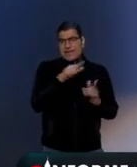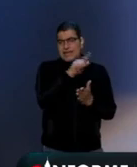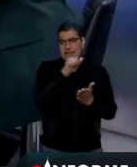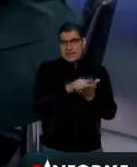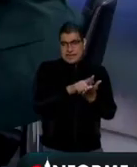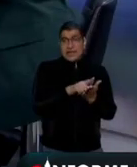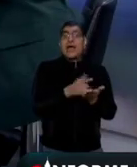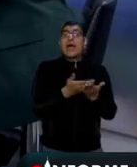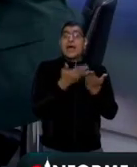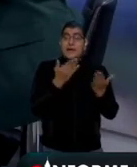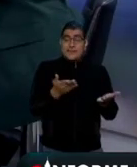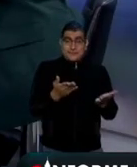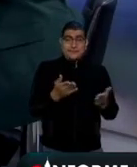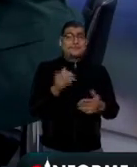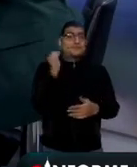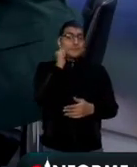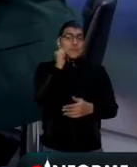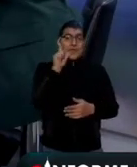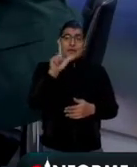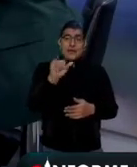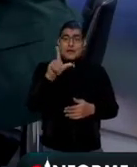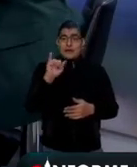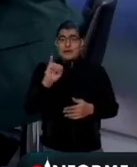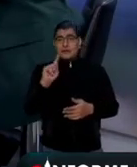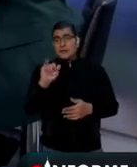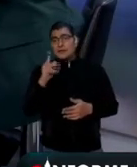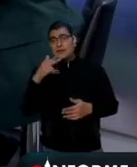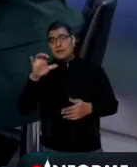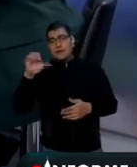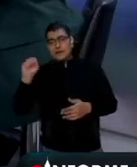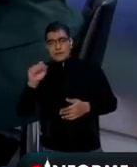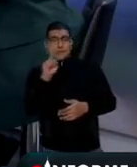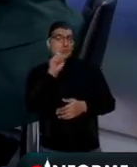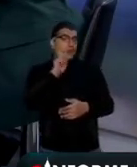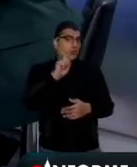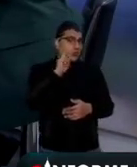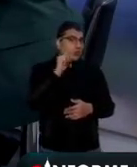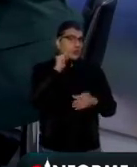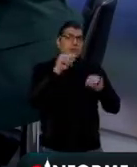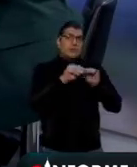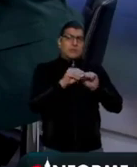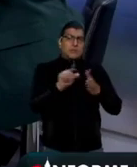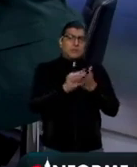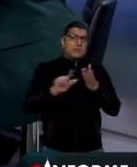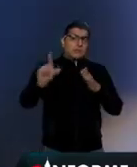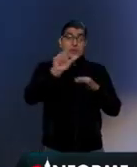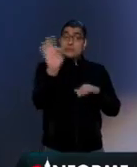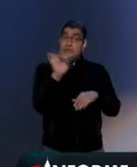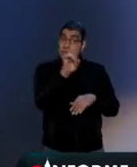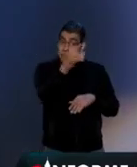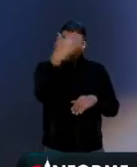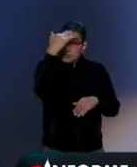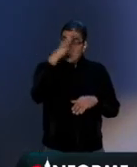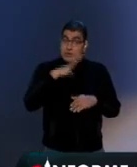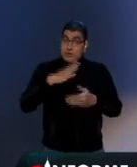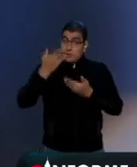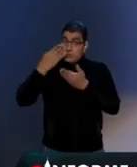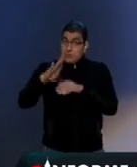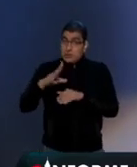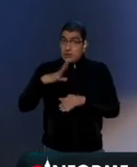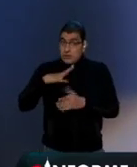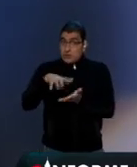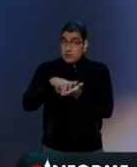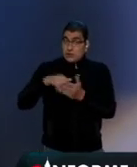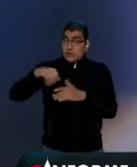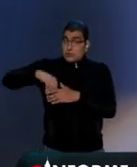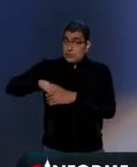hoy la senadora Lili Tellez, la senadora Lili Tellez, publica un tuit que dice, si usted tiene cuentas bancarias de ahorro,